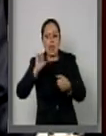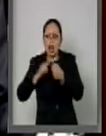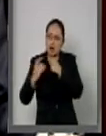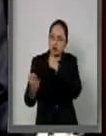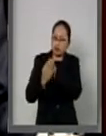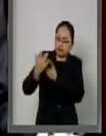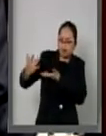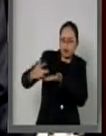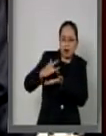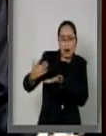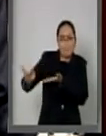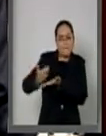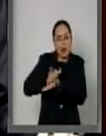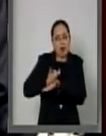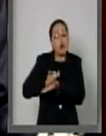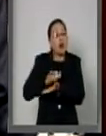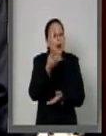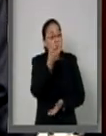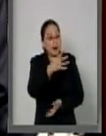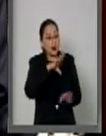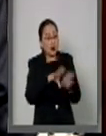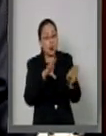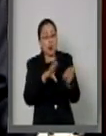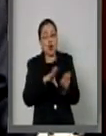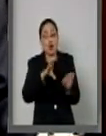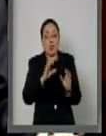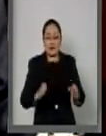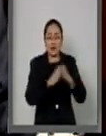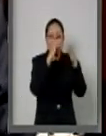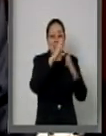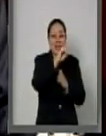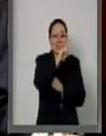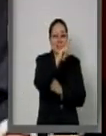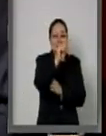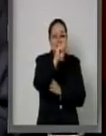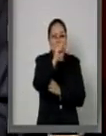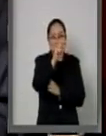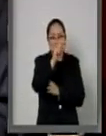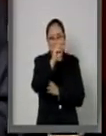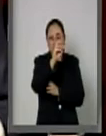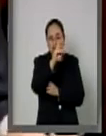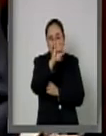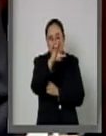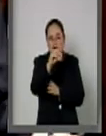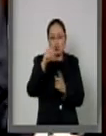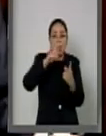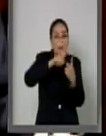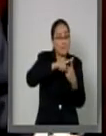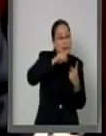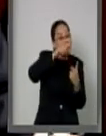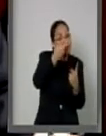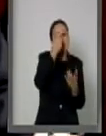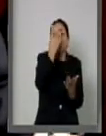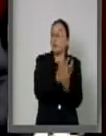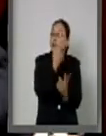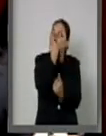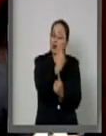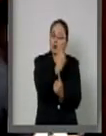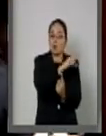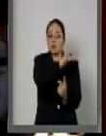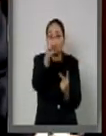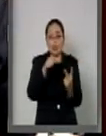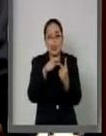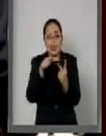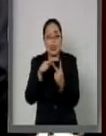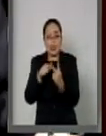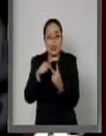catastrófico. Bono que cubre el primero de los siniestros, sino el segundo, el primero de los sismos, sino el segundo. Esta no es una